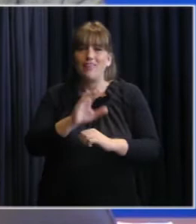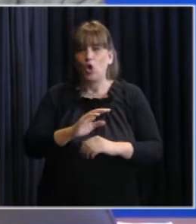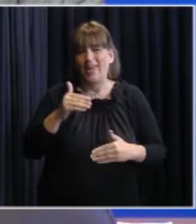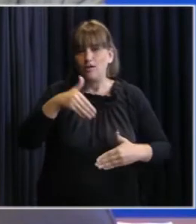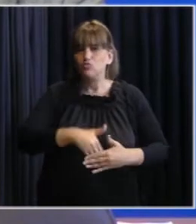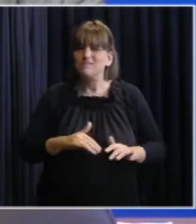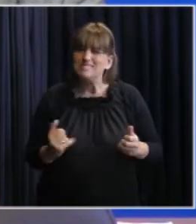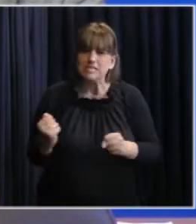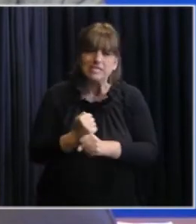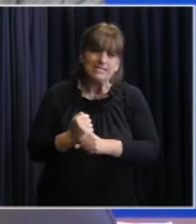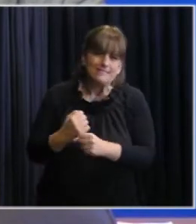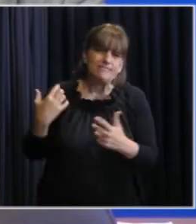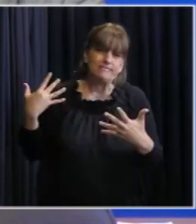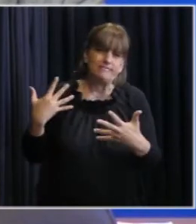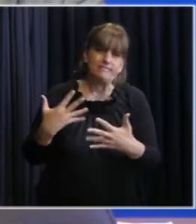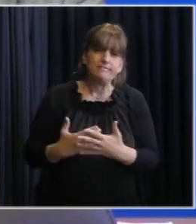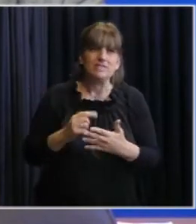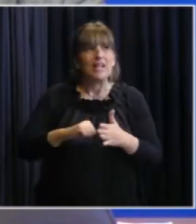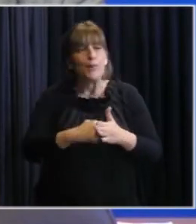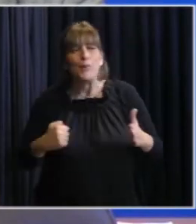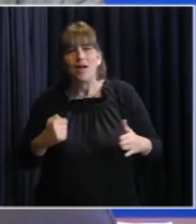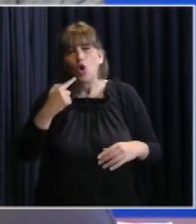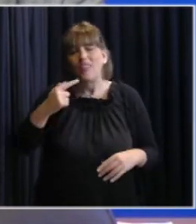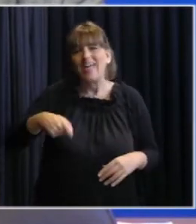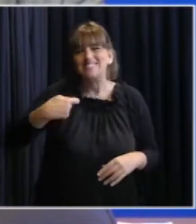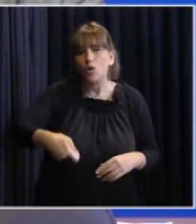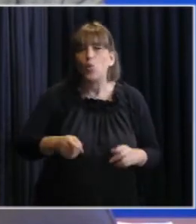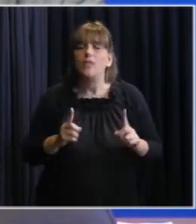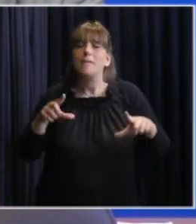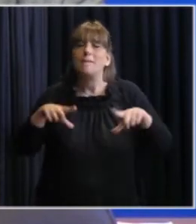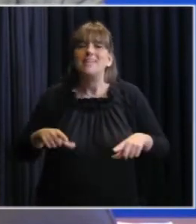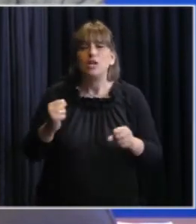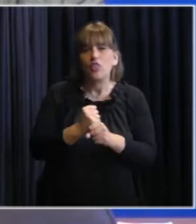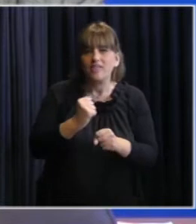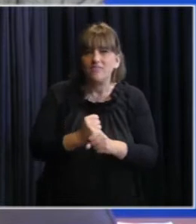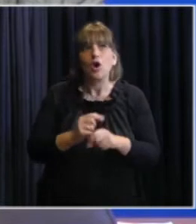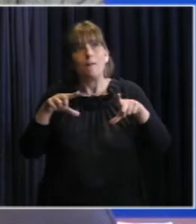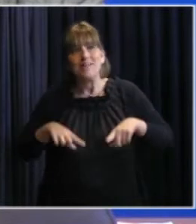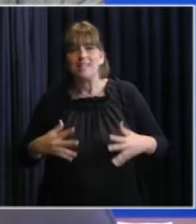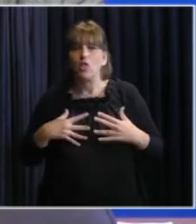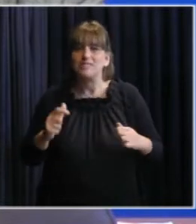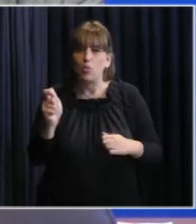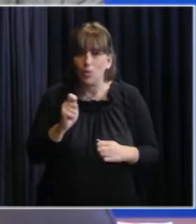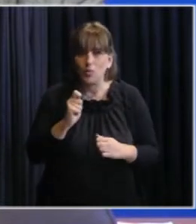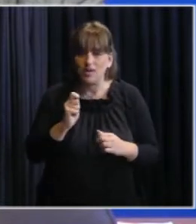arduo trabajo del Banco Seguro del Estado y del Ministerio de Trabajo y Seguridad Social y del Ministerio de Salud Pública